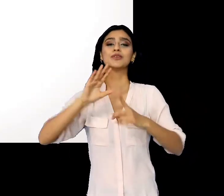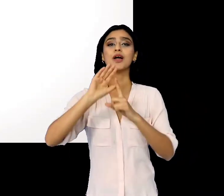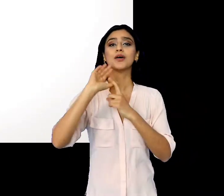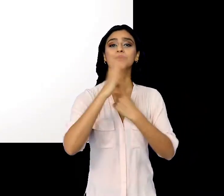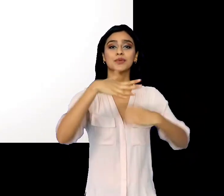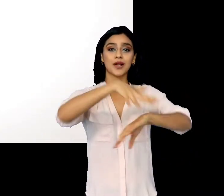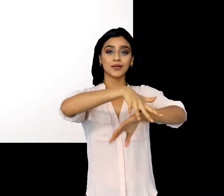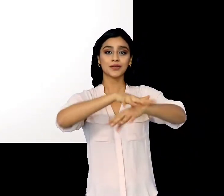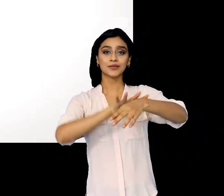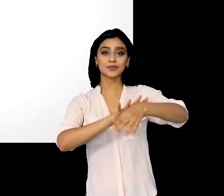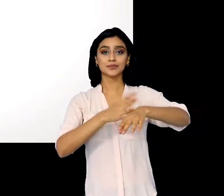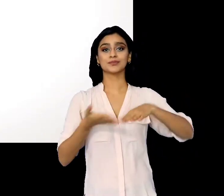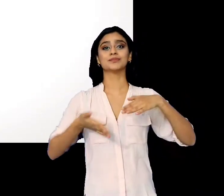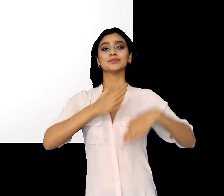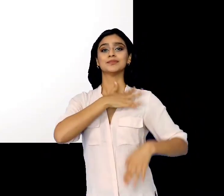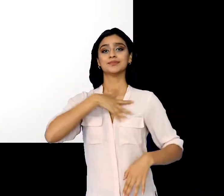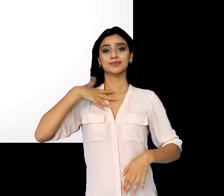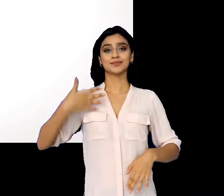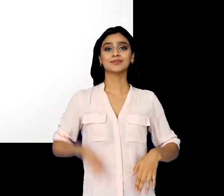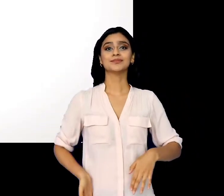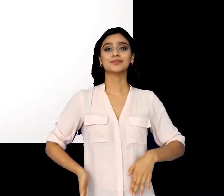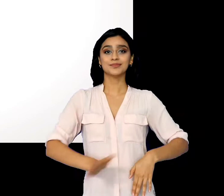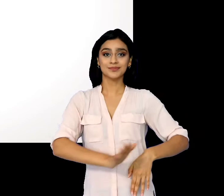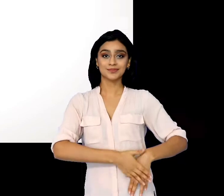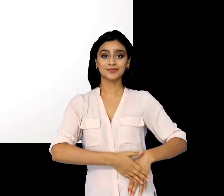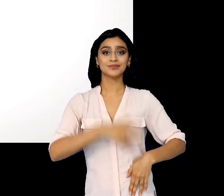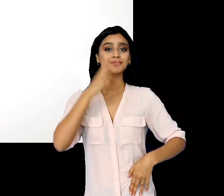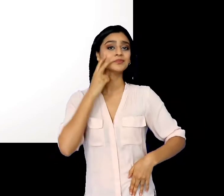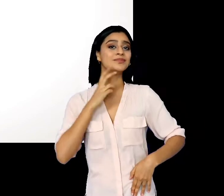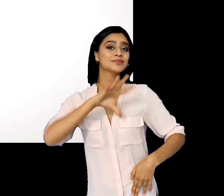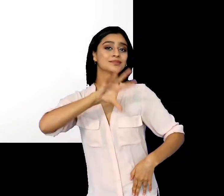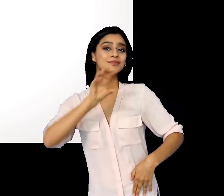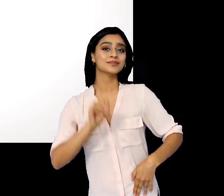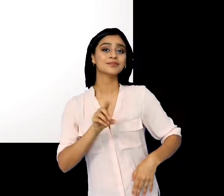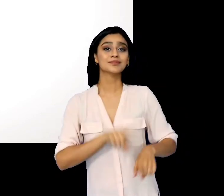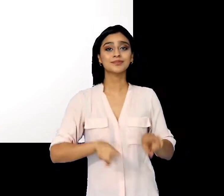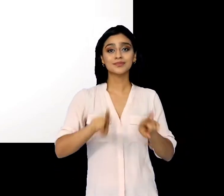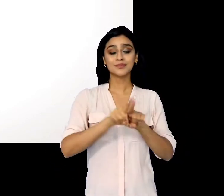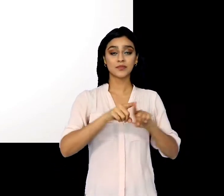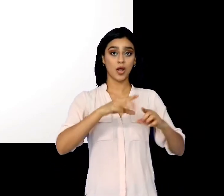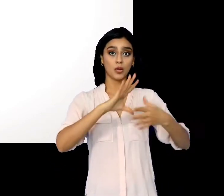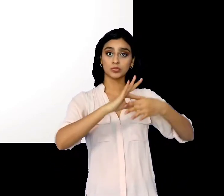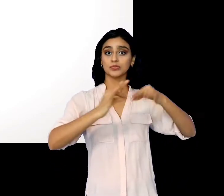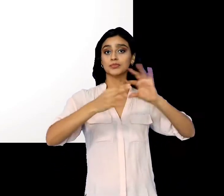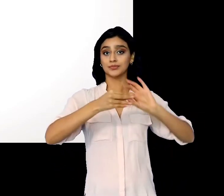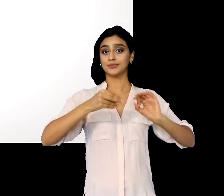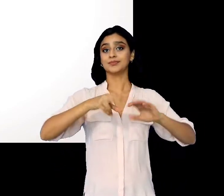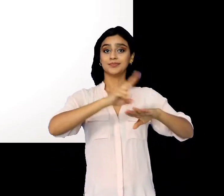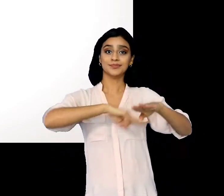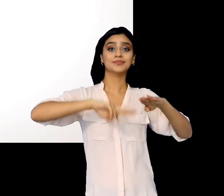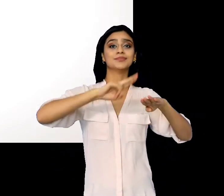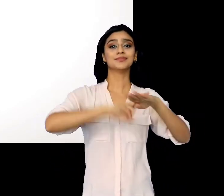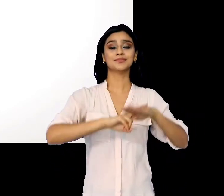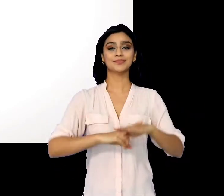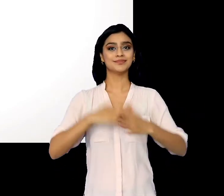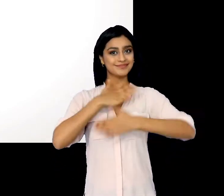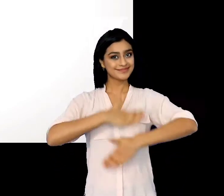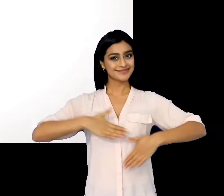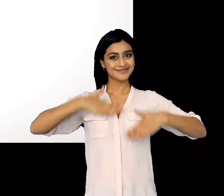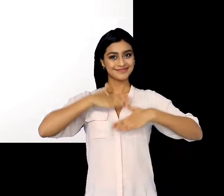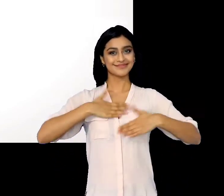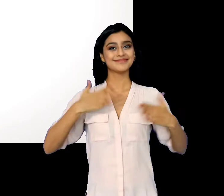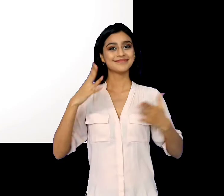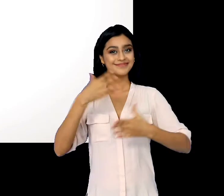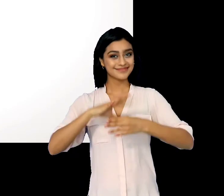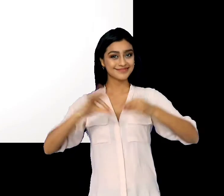guna, nove, gunán, afroantillana y de la literatura folclórica nacional. Disfruten de las